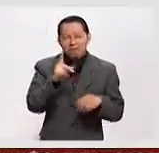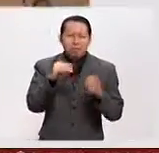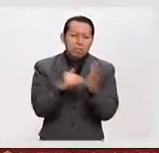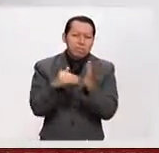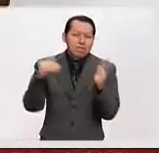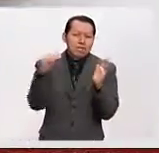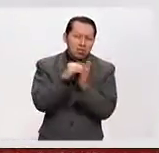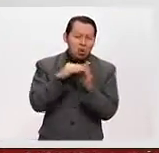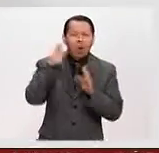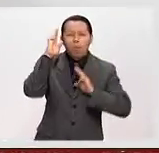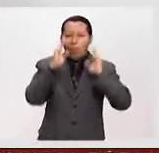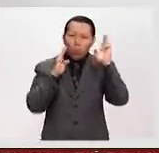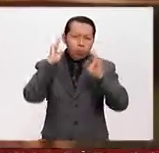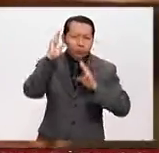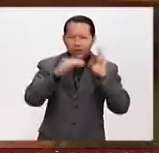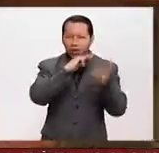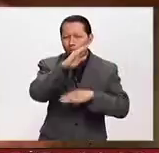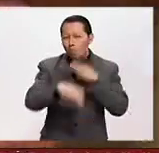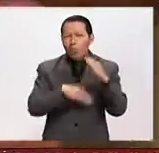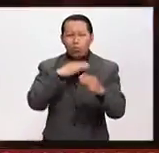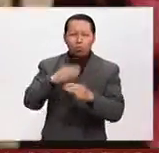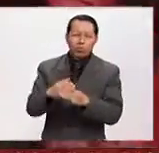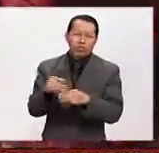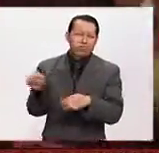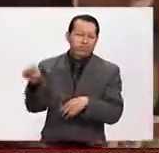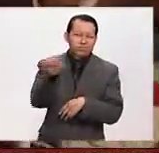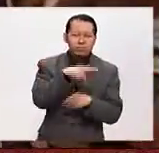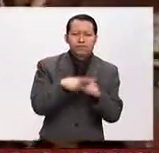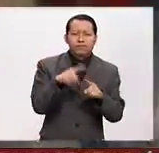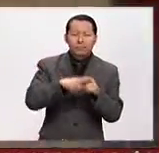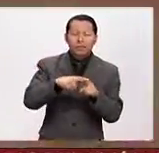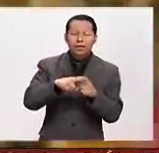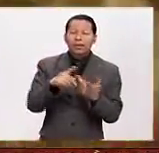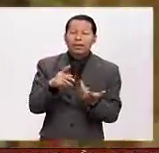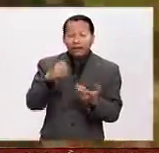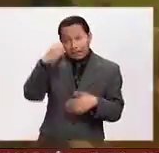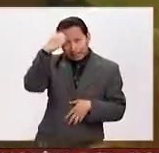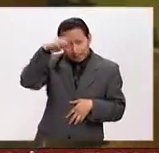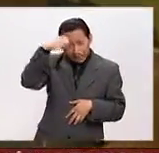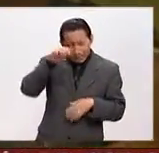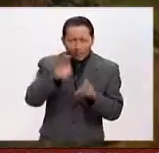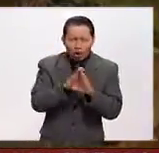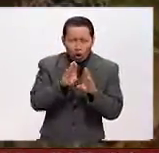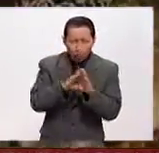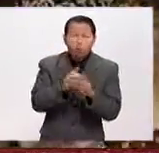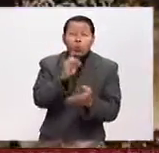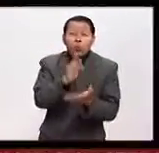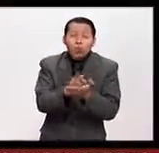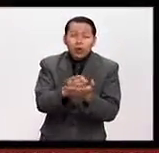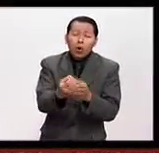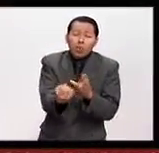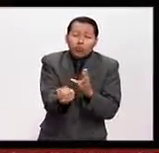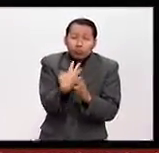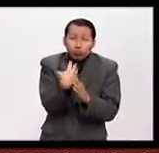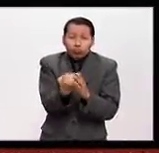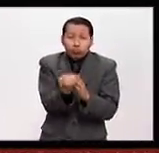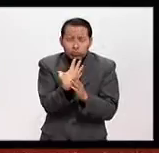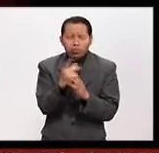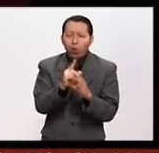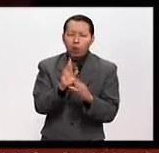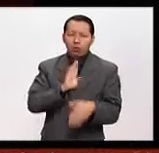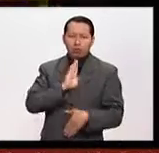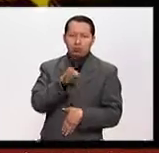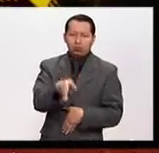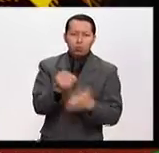millón de museos alrededor del mundo, además la experiencia no será unidireccional, el usuario puede interactuar en las